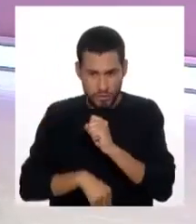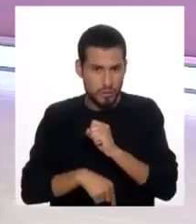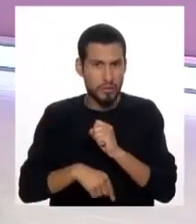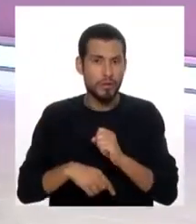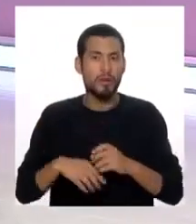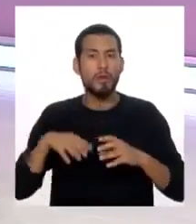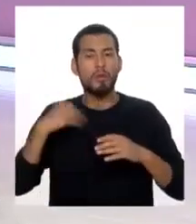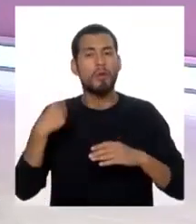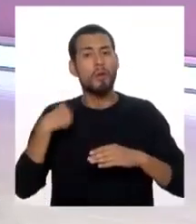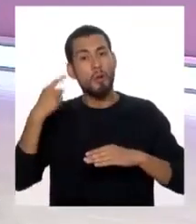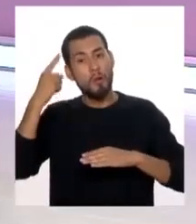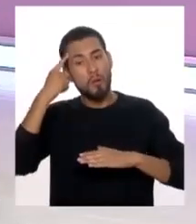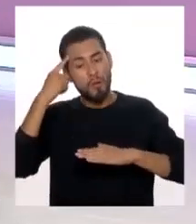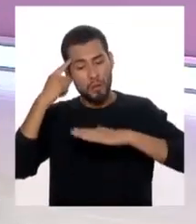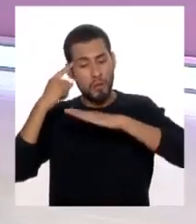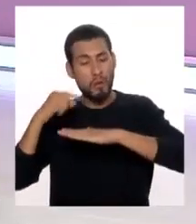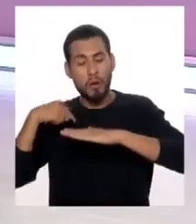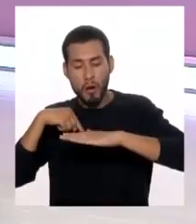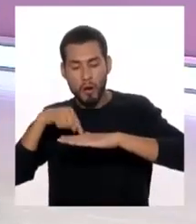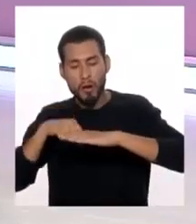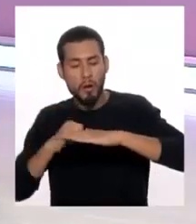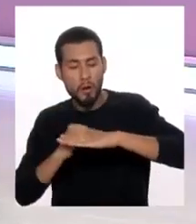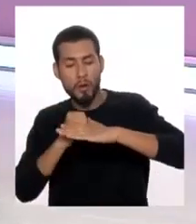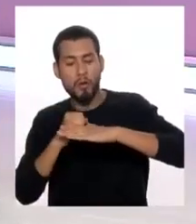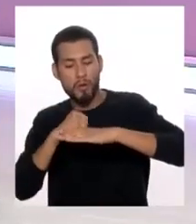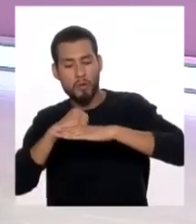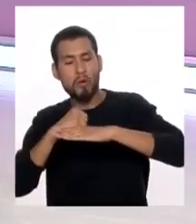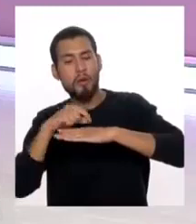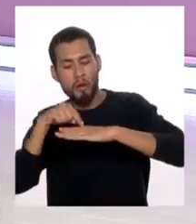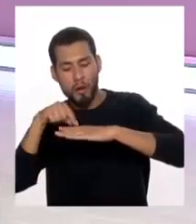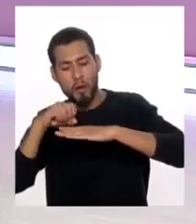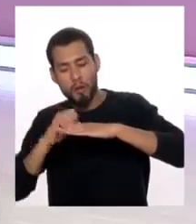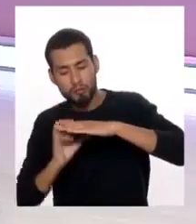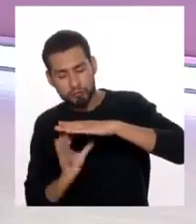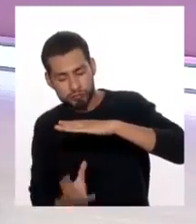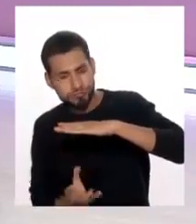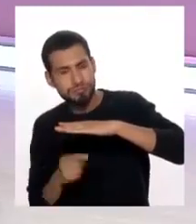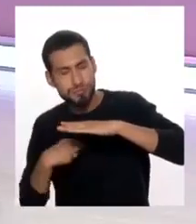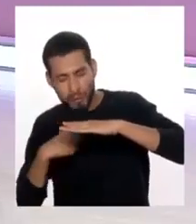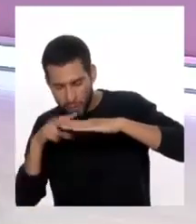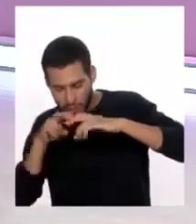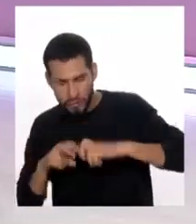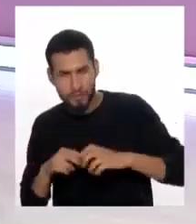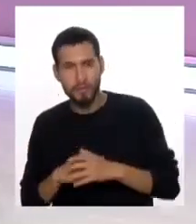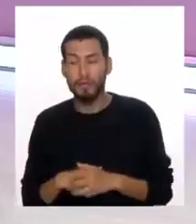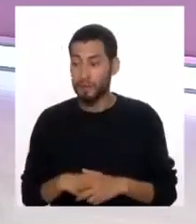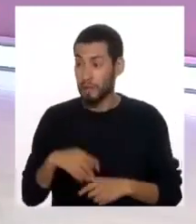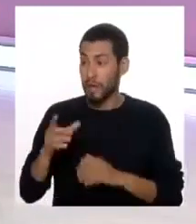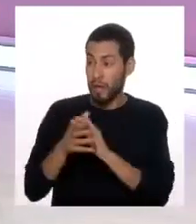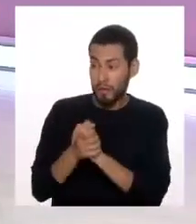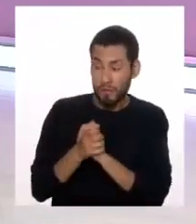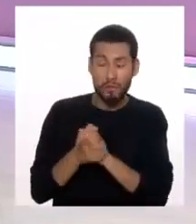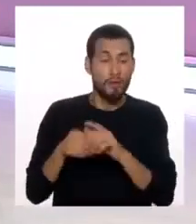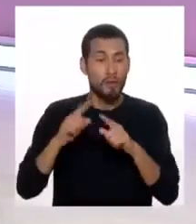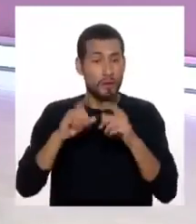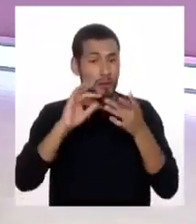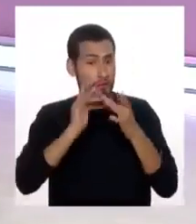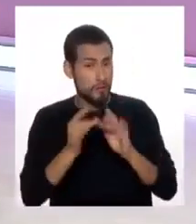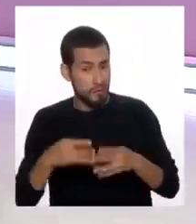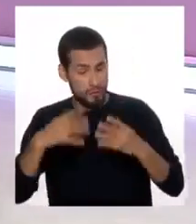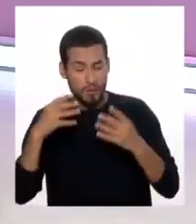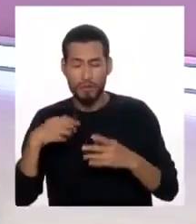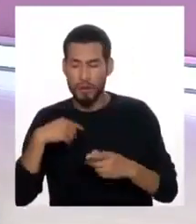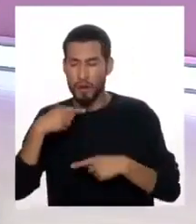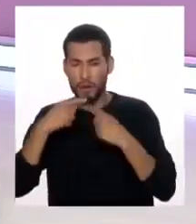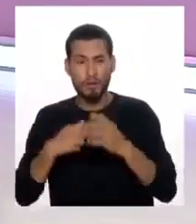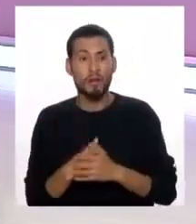en el problema. Los amigos también influyen mucho. redes sociales. Luego vamos a hablar de eso porque yo creo que por ahí hay bastante que analizar. Sí,